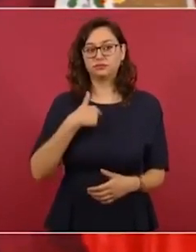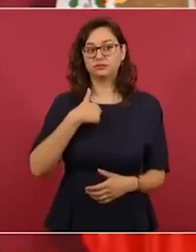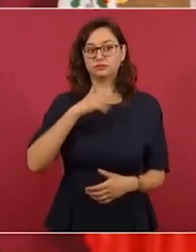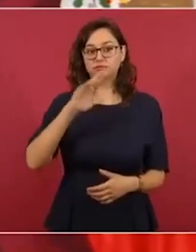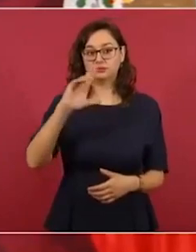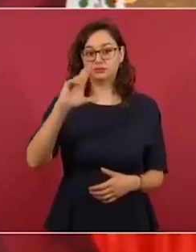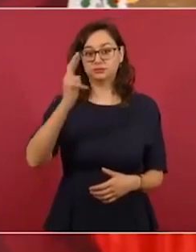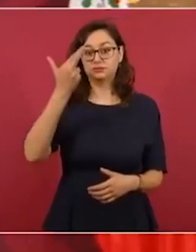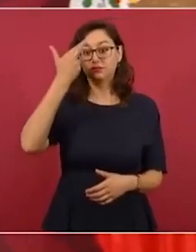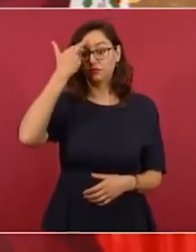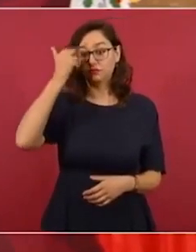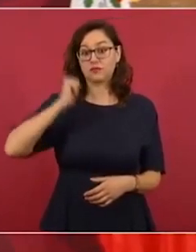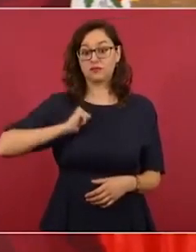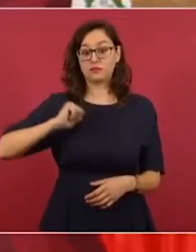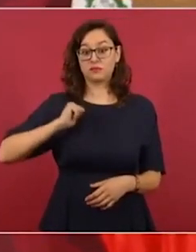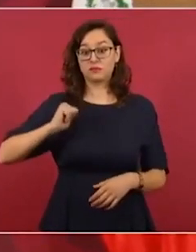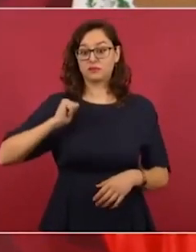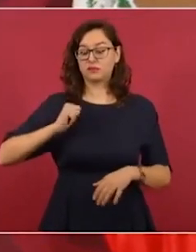de Calais